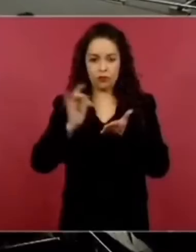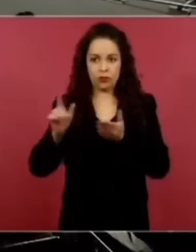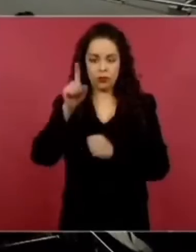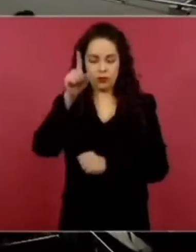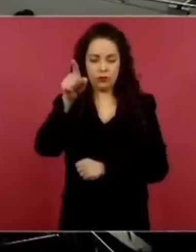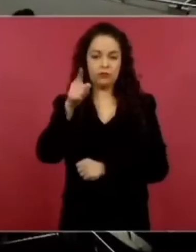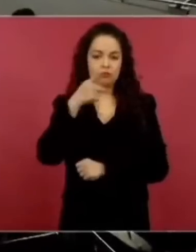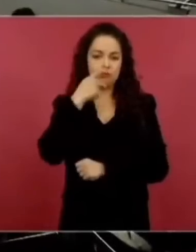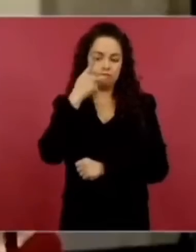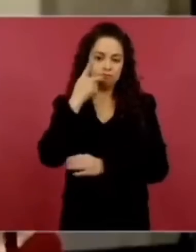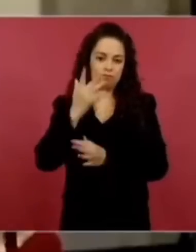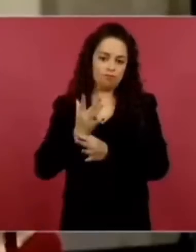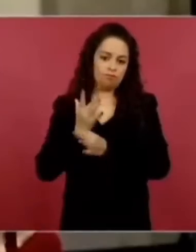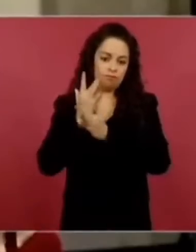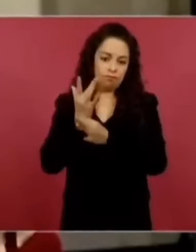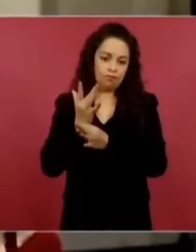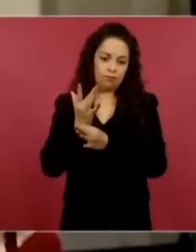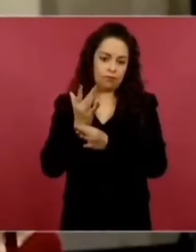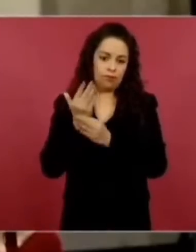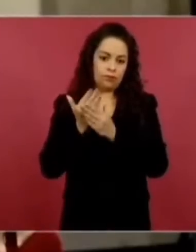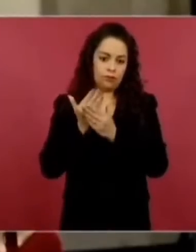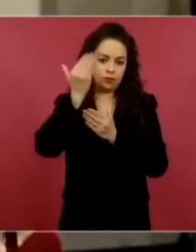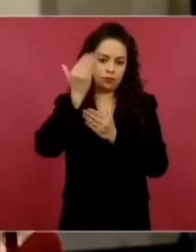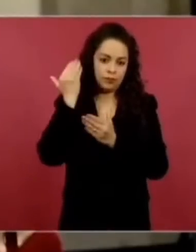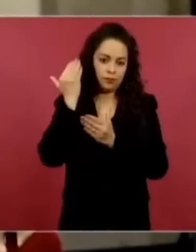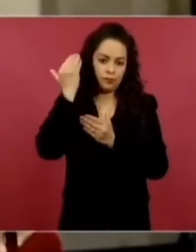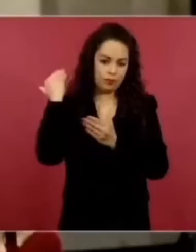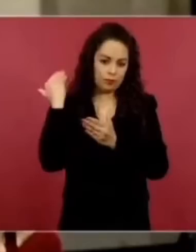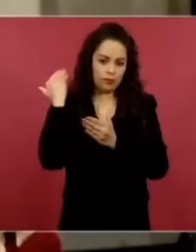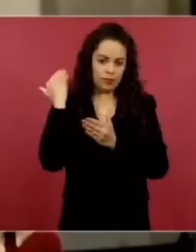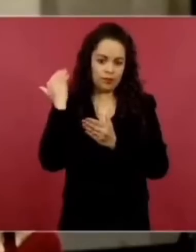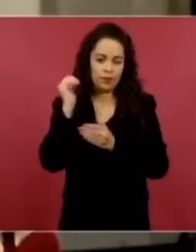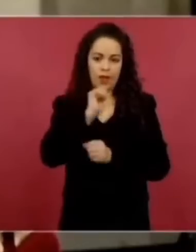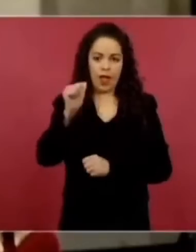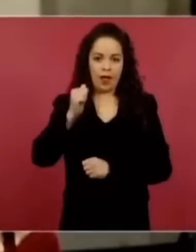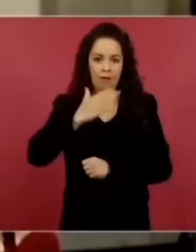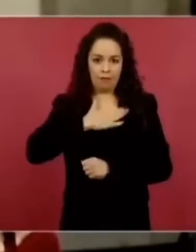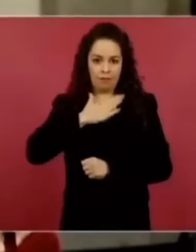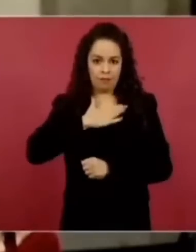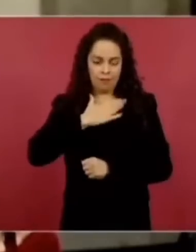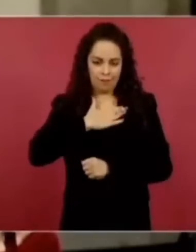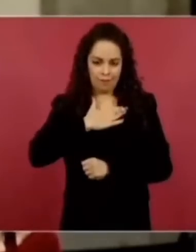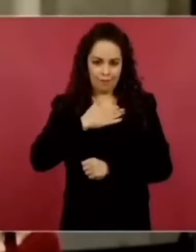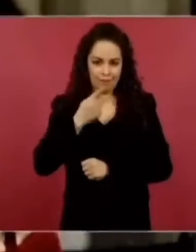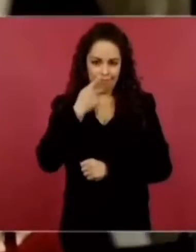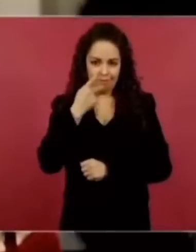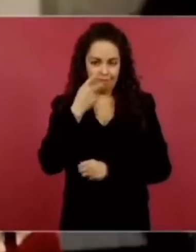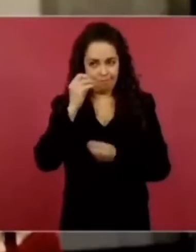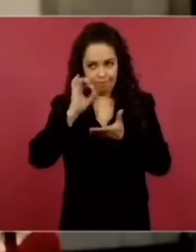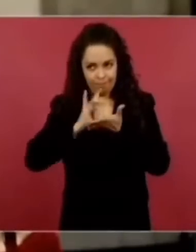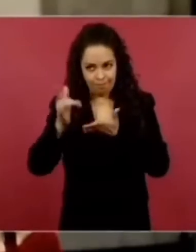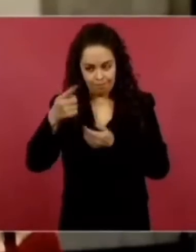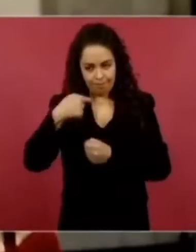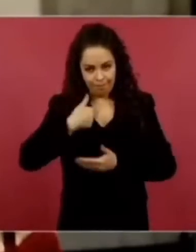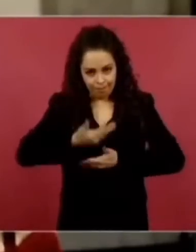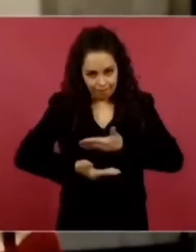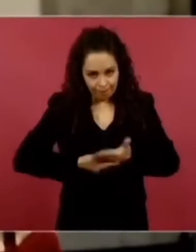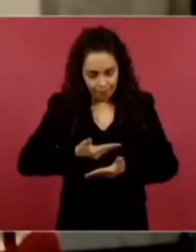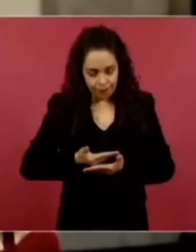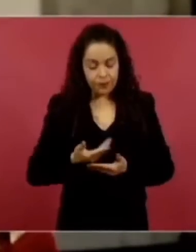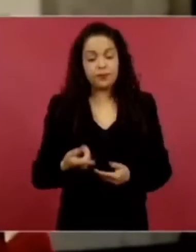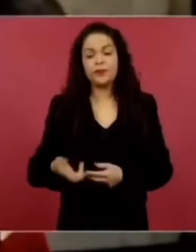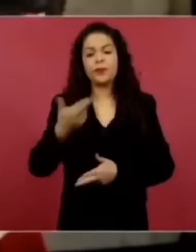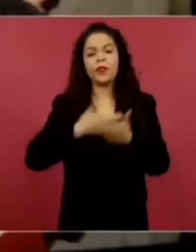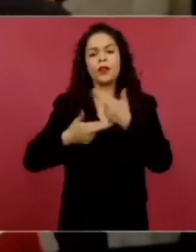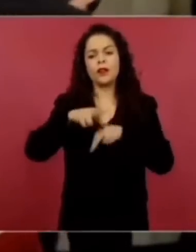respetuosas que refirió la vez pasada hace unos días sobre mi persona. Retomando el caso de Tlapa,